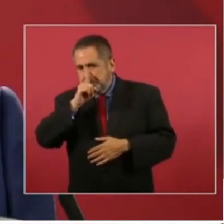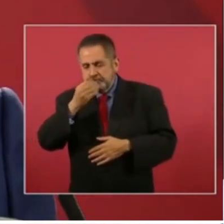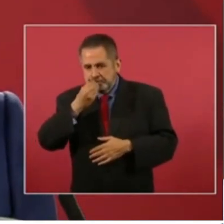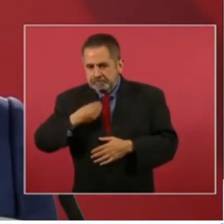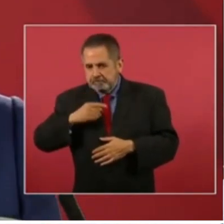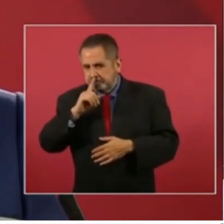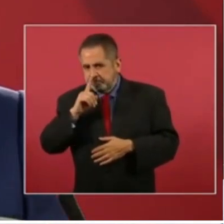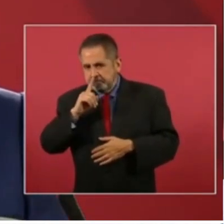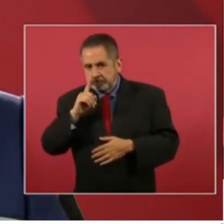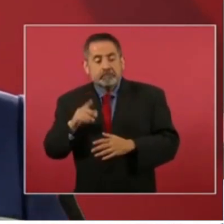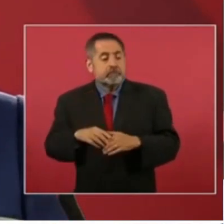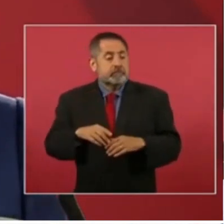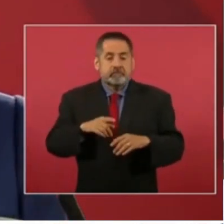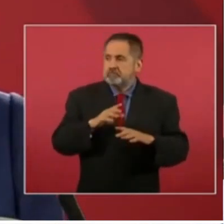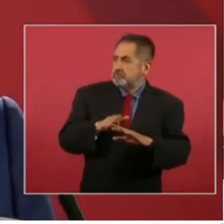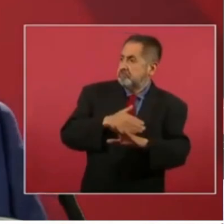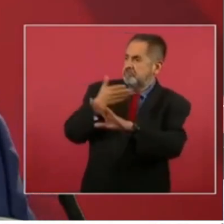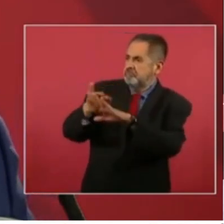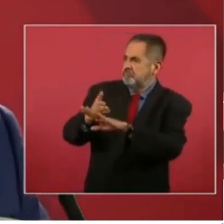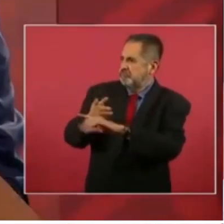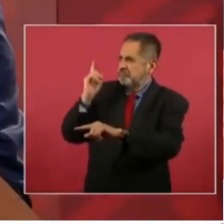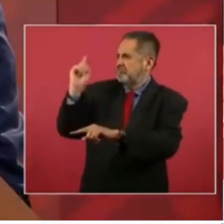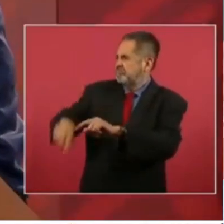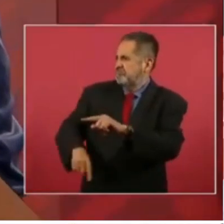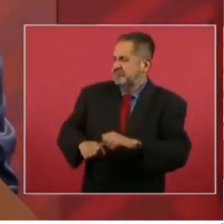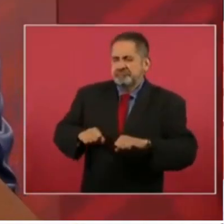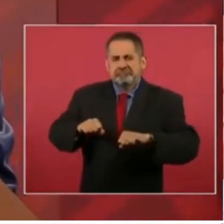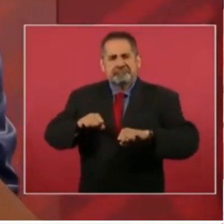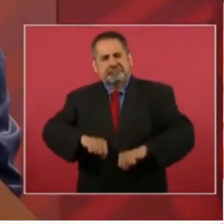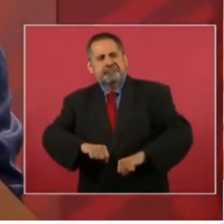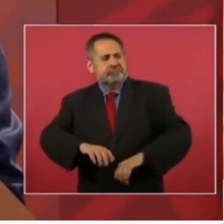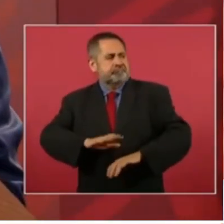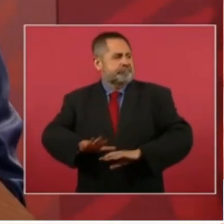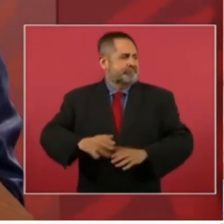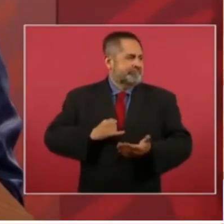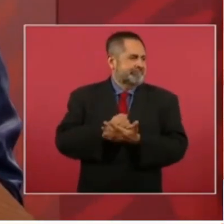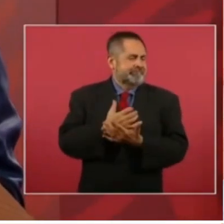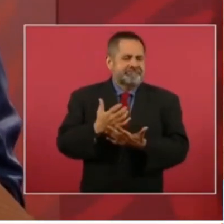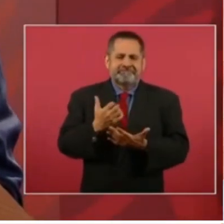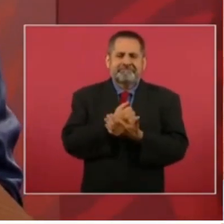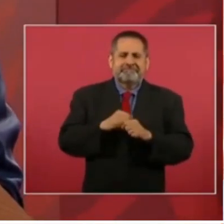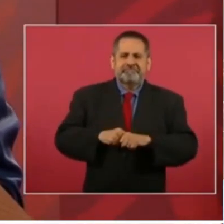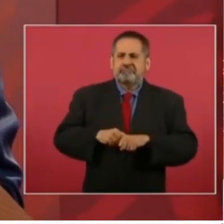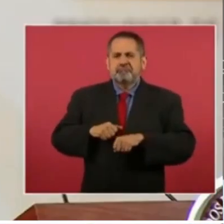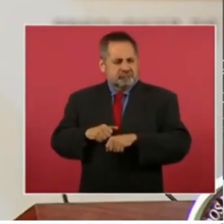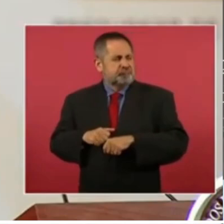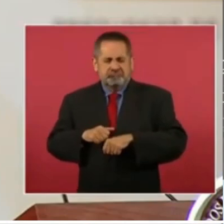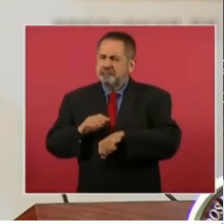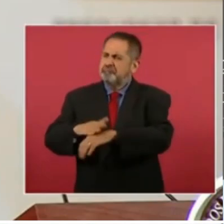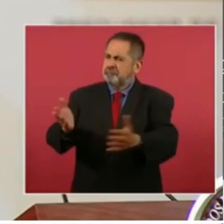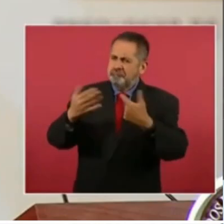y cuando los golpistas piensan de que ya tienen el control de todo convocan elecciones